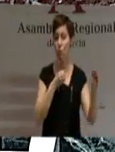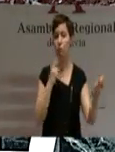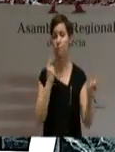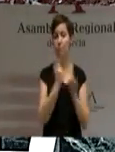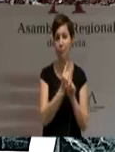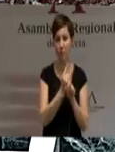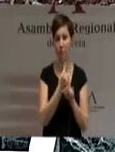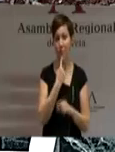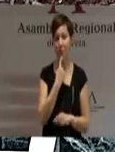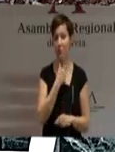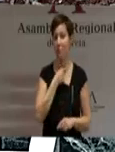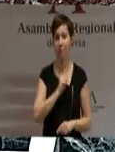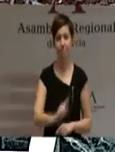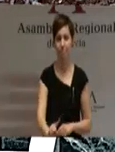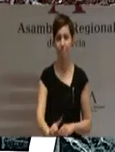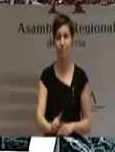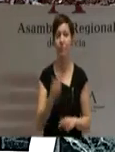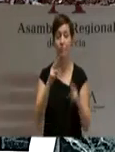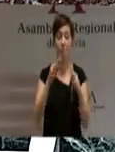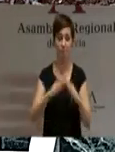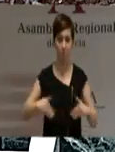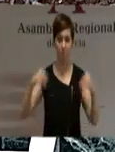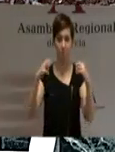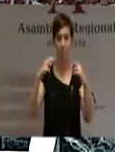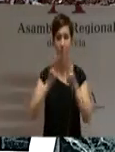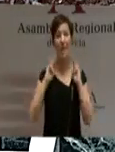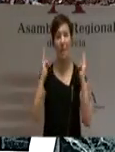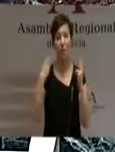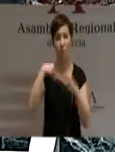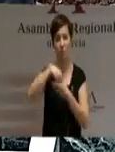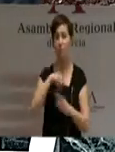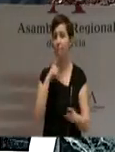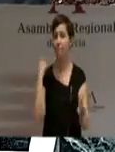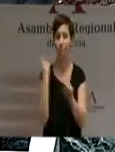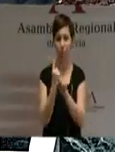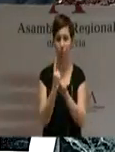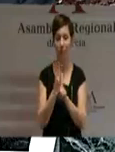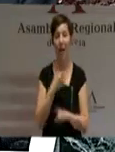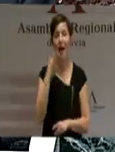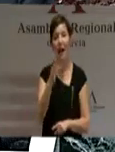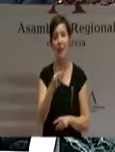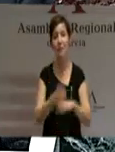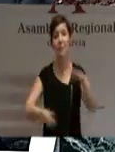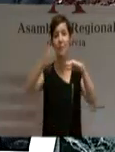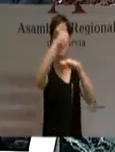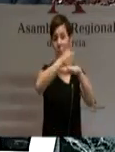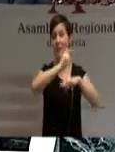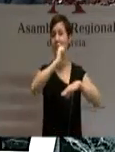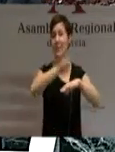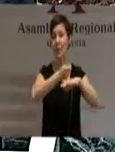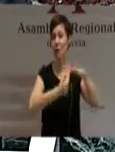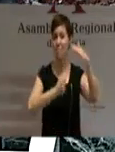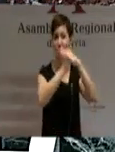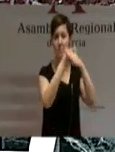parlamentariamente y, en segundo lugar, recurrió al Tribunal Constitucional y, no